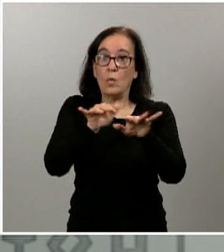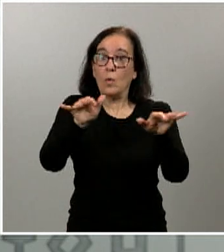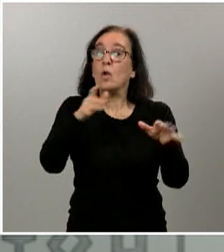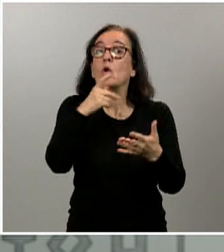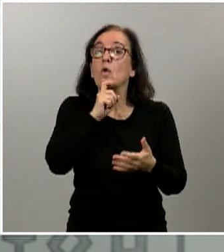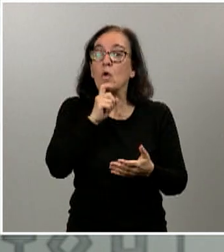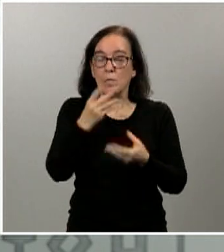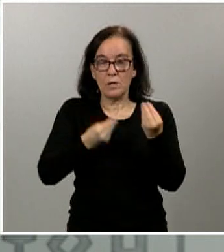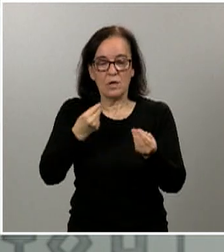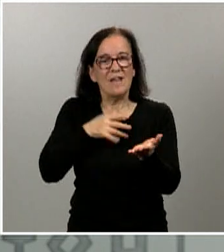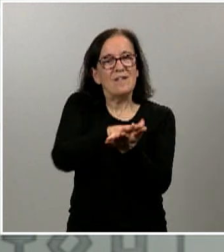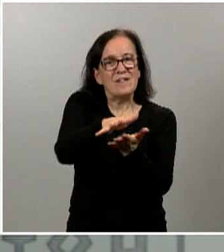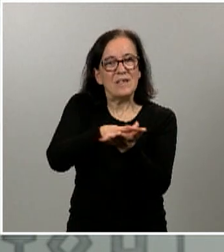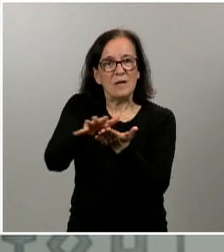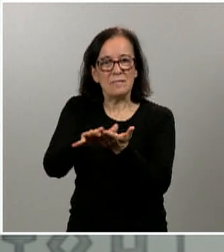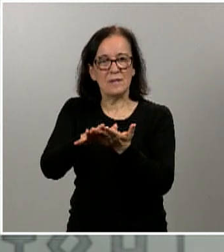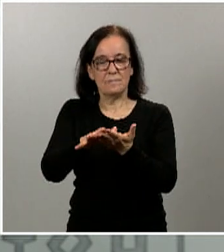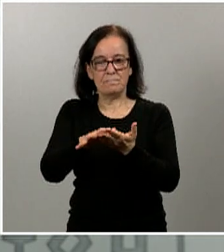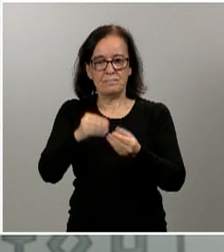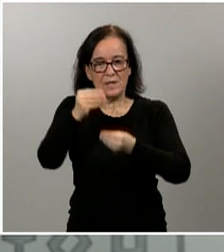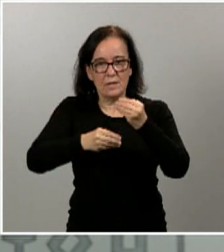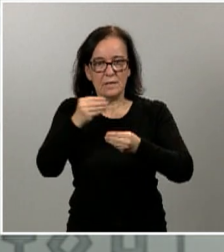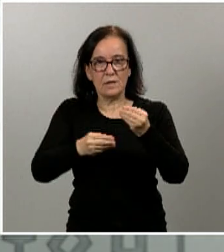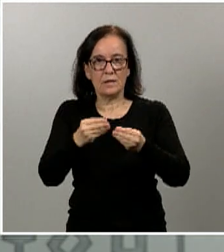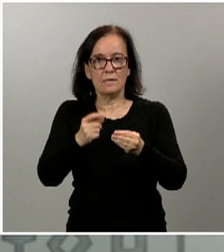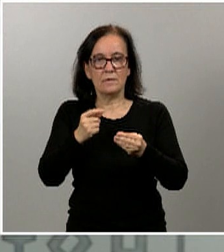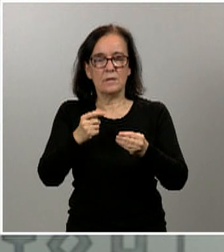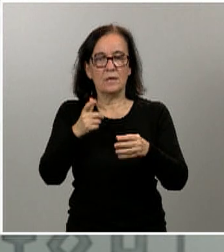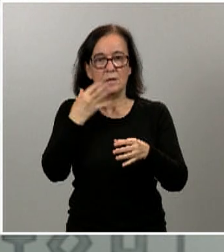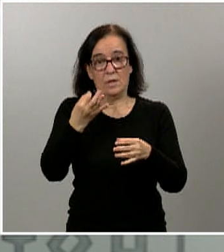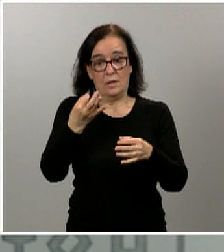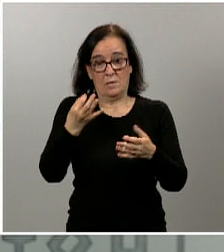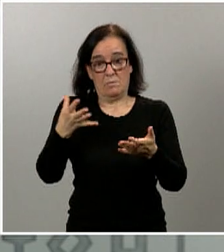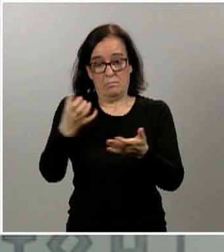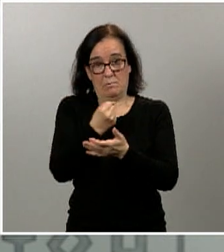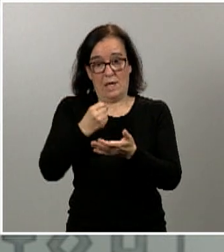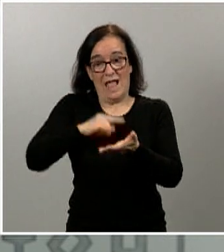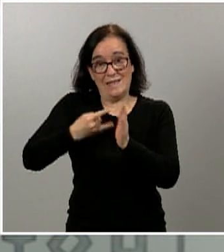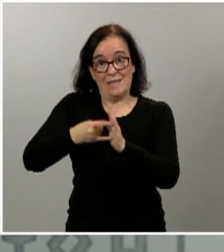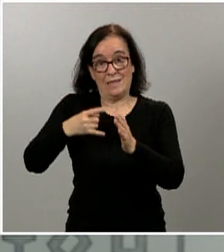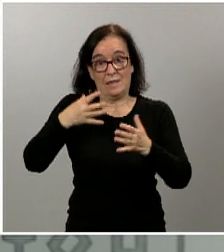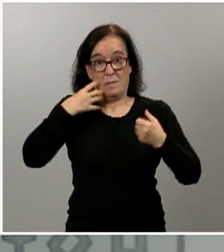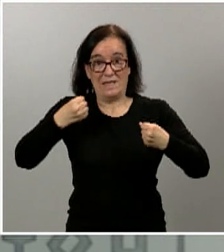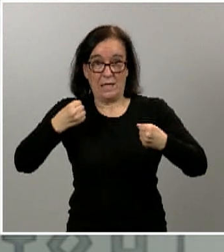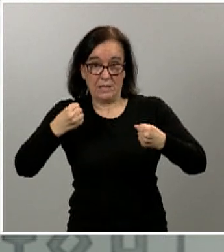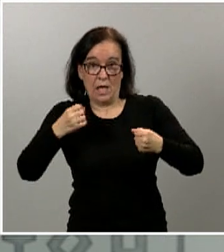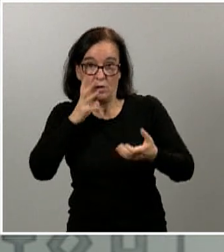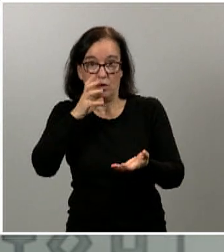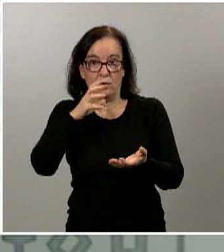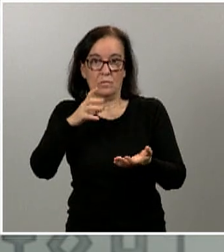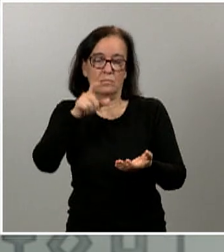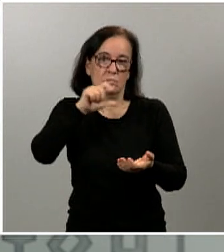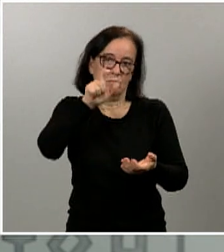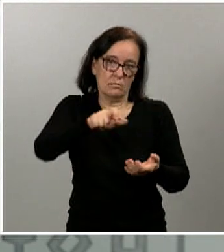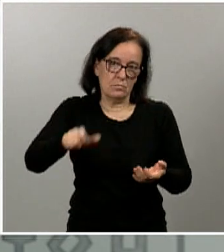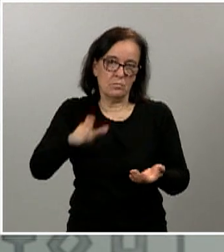impacto, digamos, la carga que está suponiendo para el sistema sanitario, para los